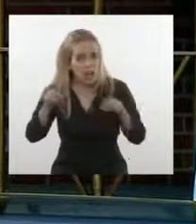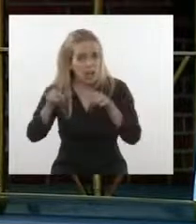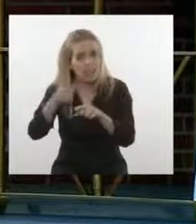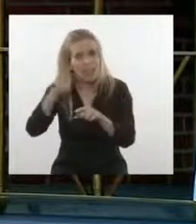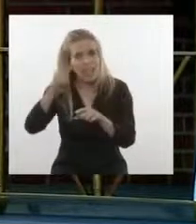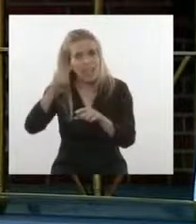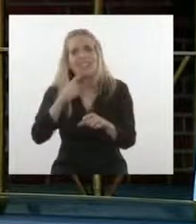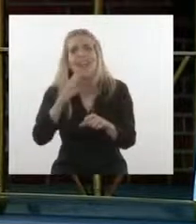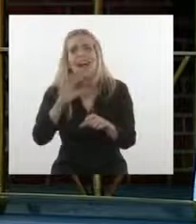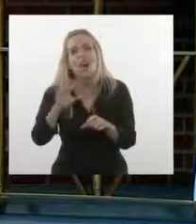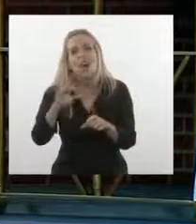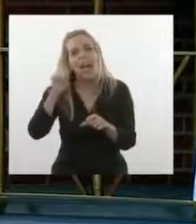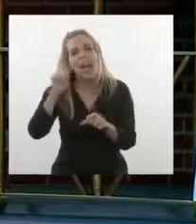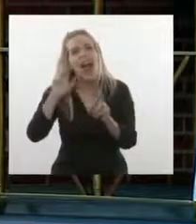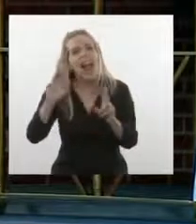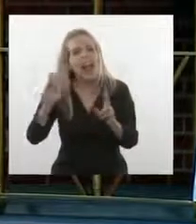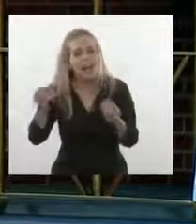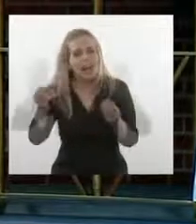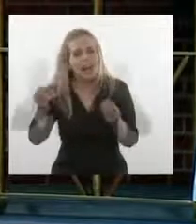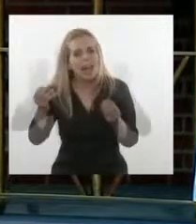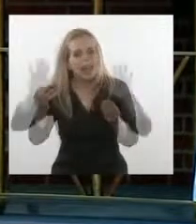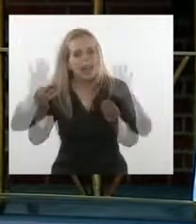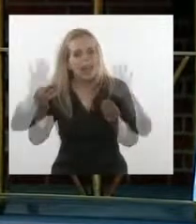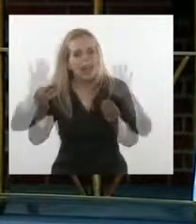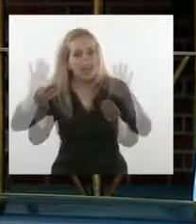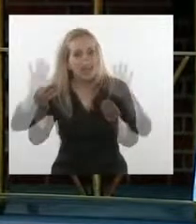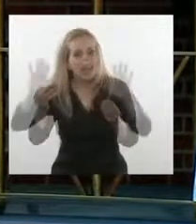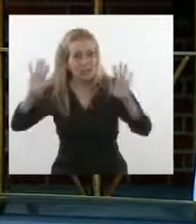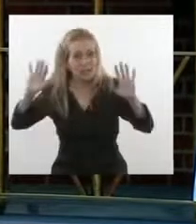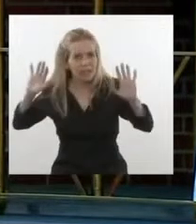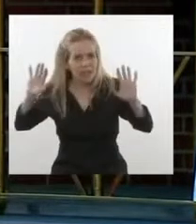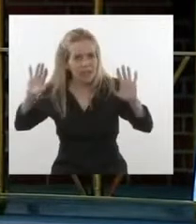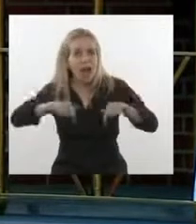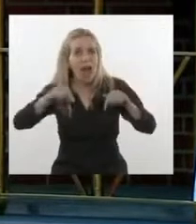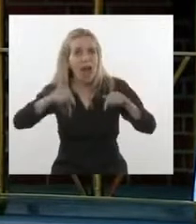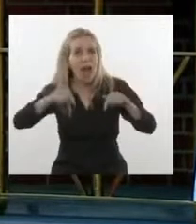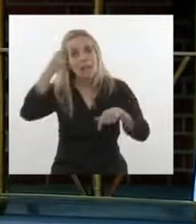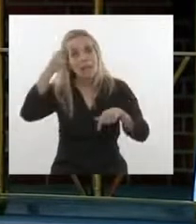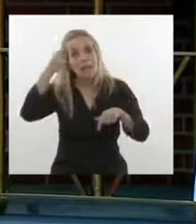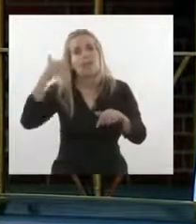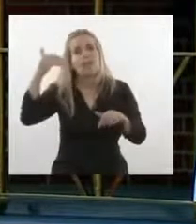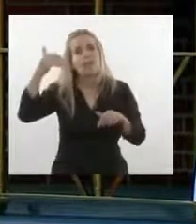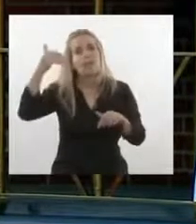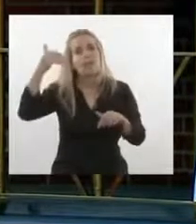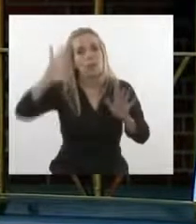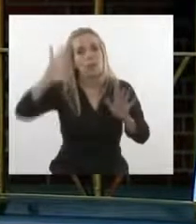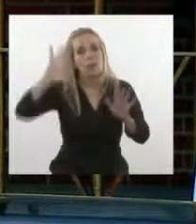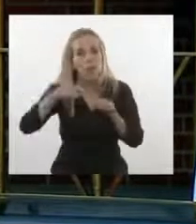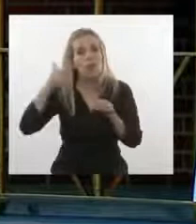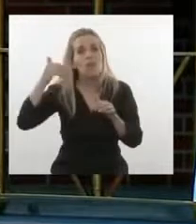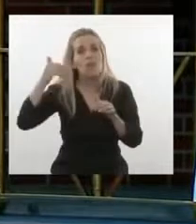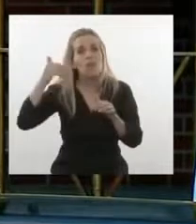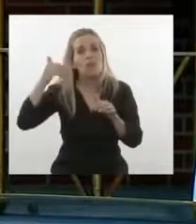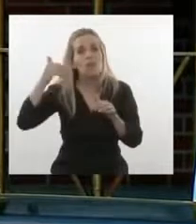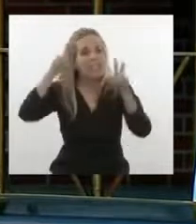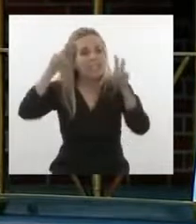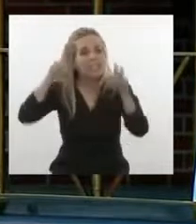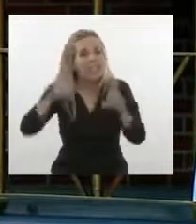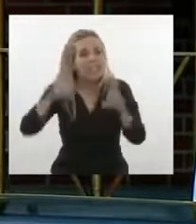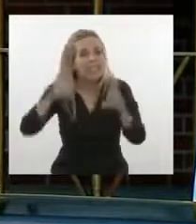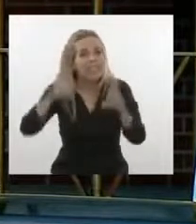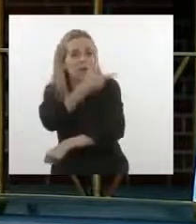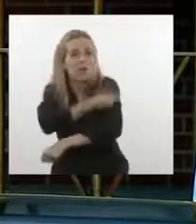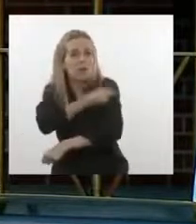el pasado. El estado de alarma es el pasado. Hay que mirar al futuro. Y el futuro se llama vacunación, vacunación y